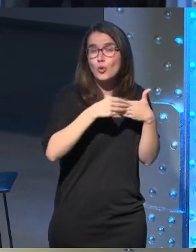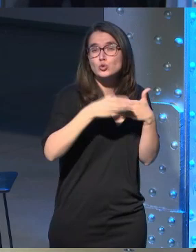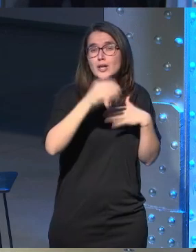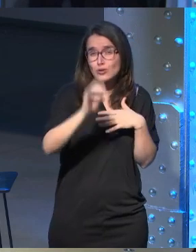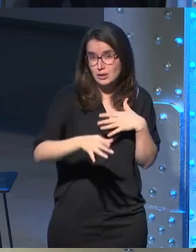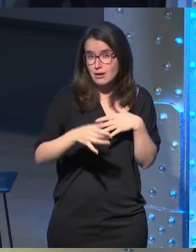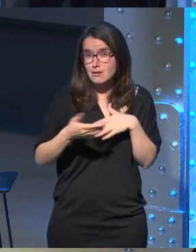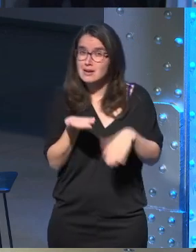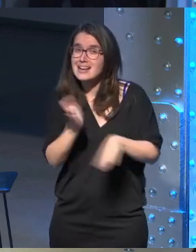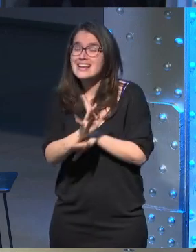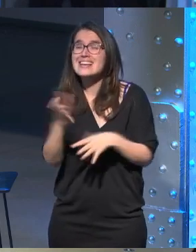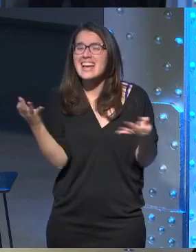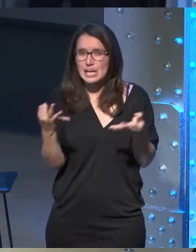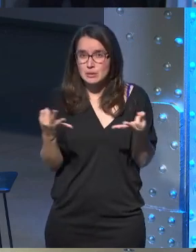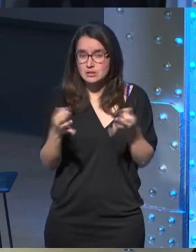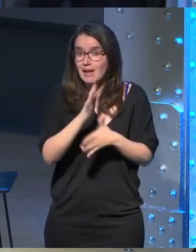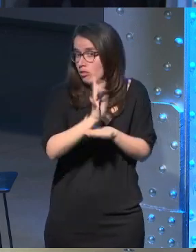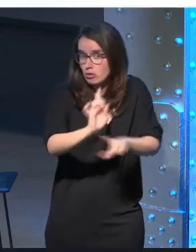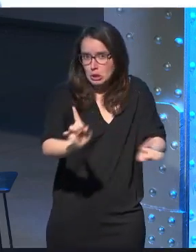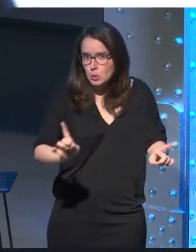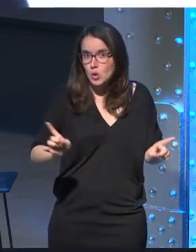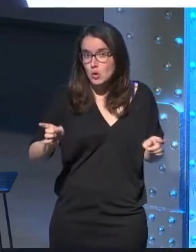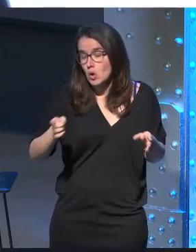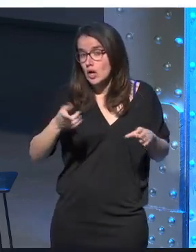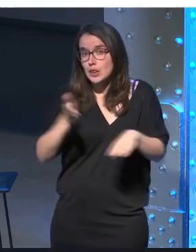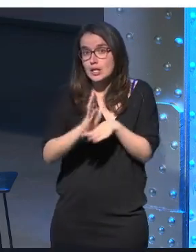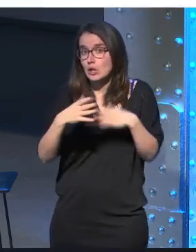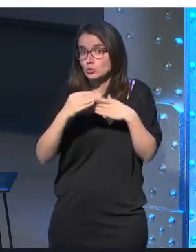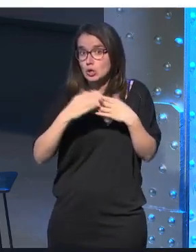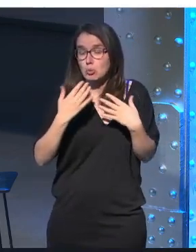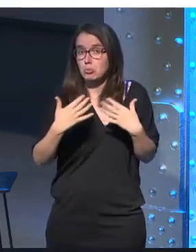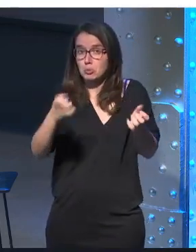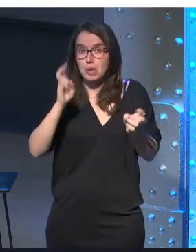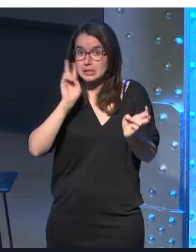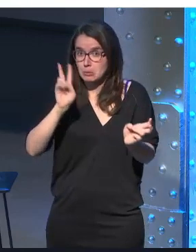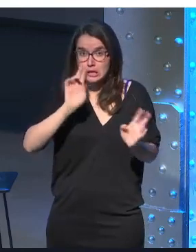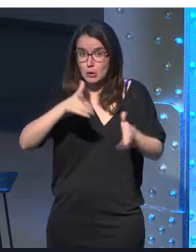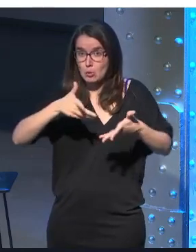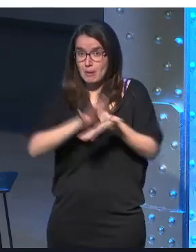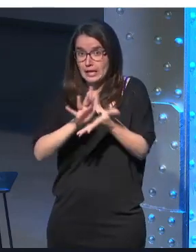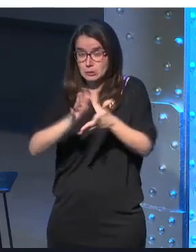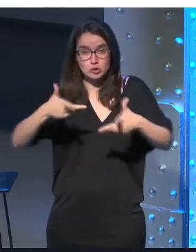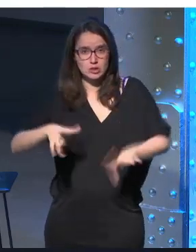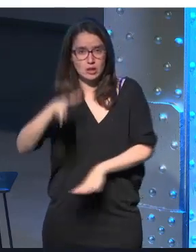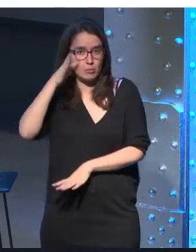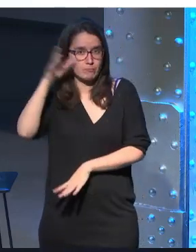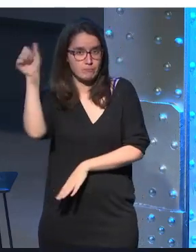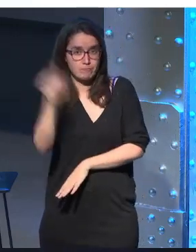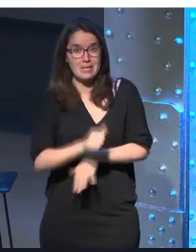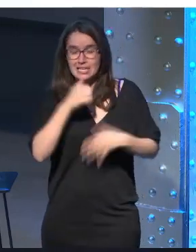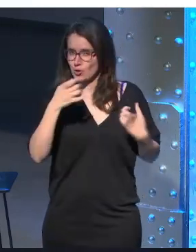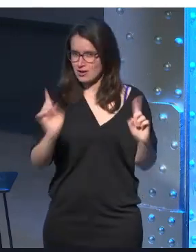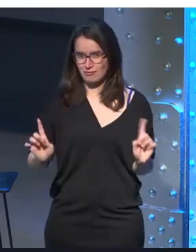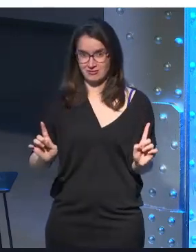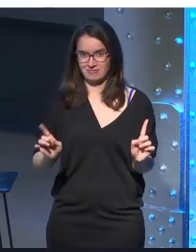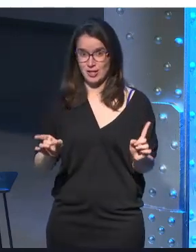el usuario? ¿qué representa? algo que en cine no en cine el usuario es un espectador totalmente pasivo que se sienta y contempla ahora no con